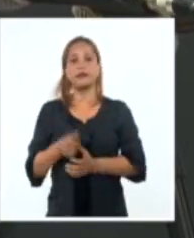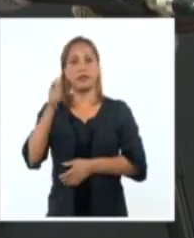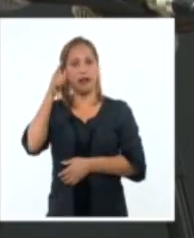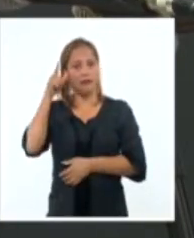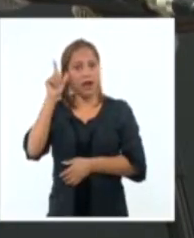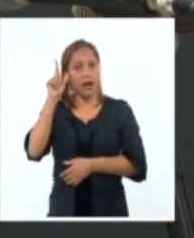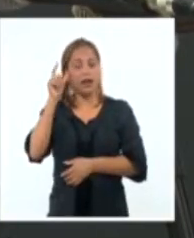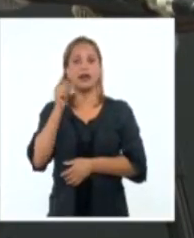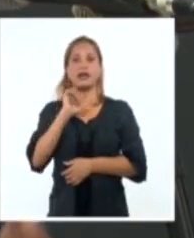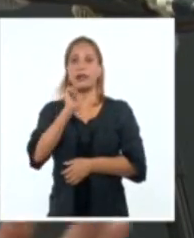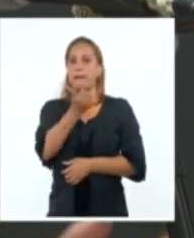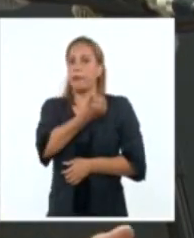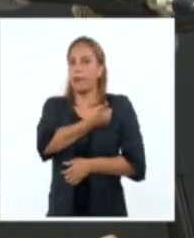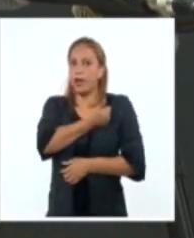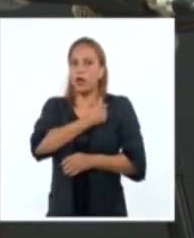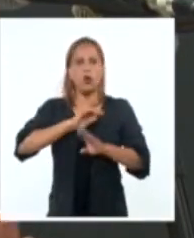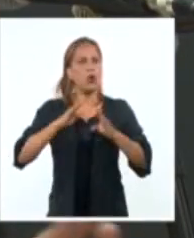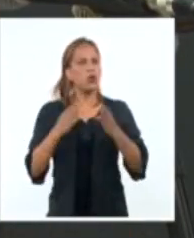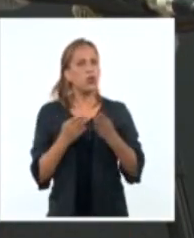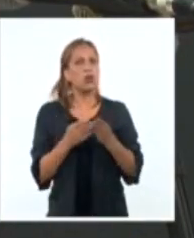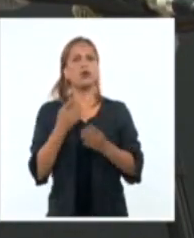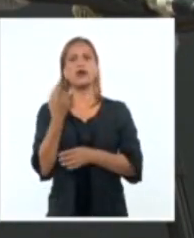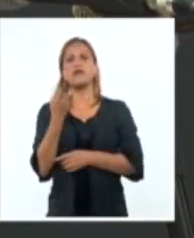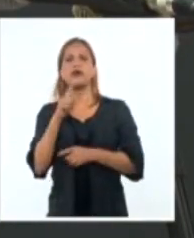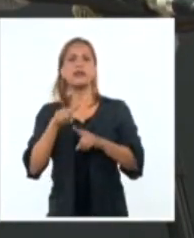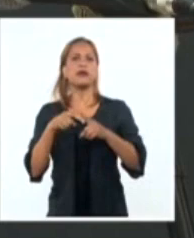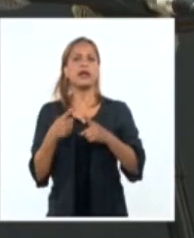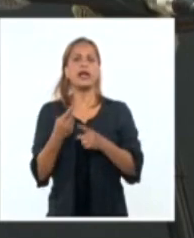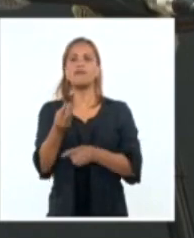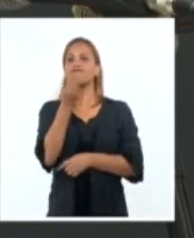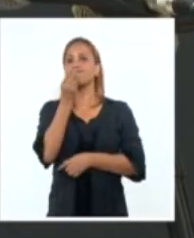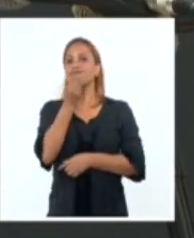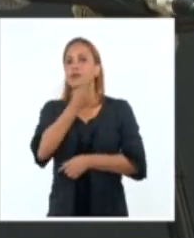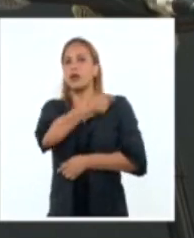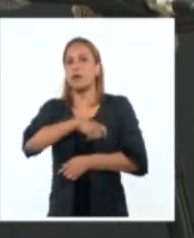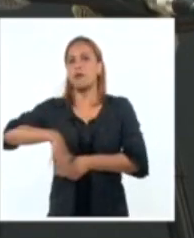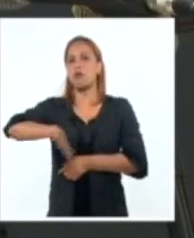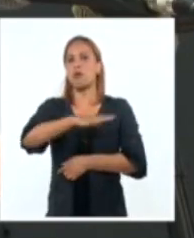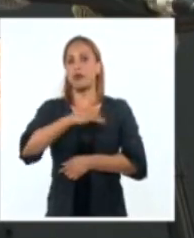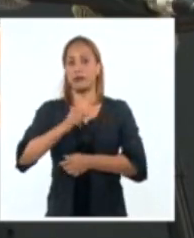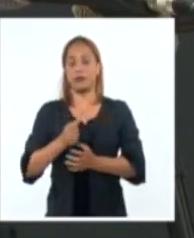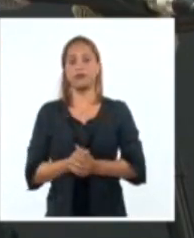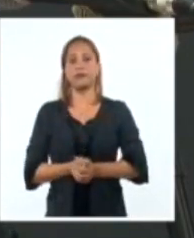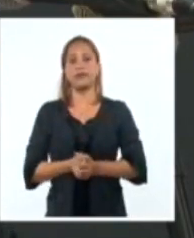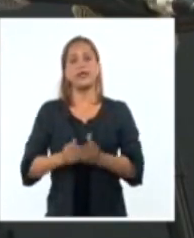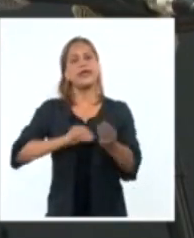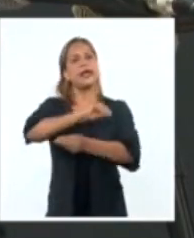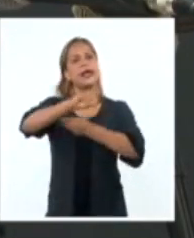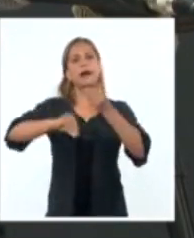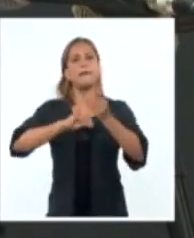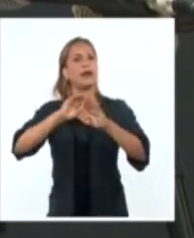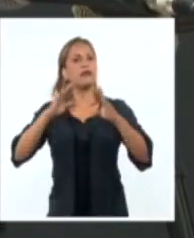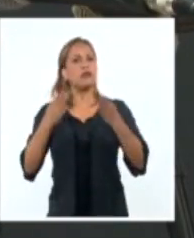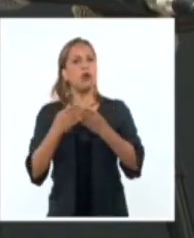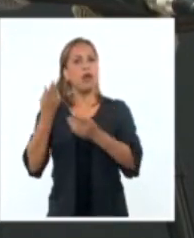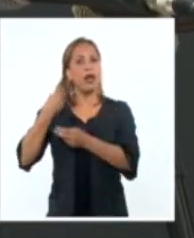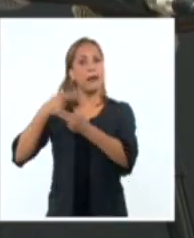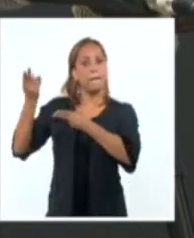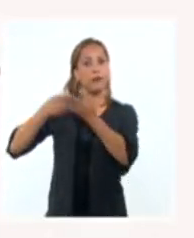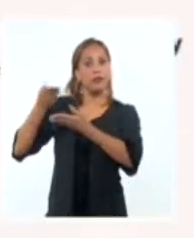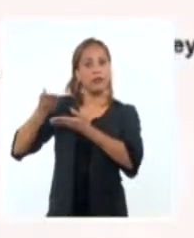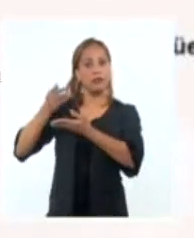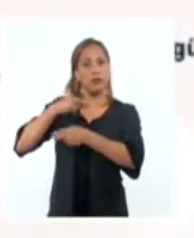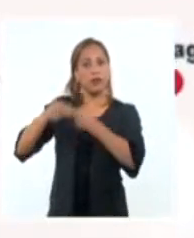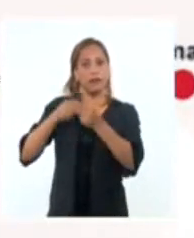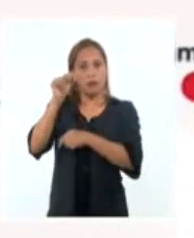el cerdo, todo lo que hace falta para alimentar a la población. Y sustituir todas esas importaciones que estamos haciendo